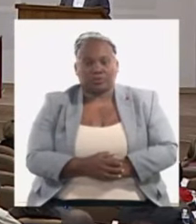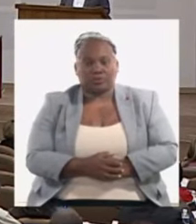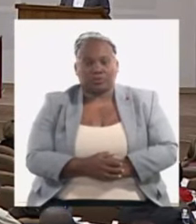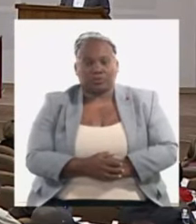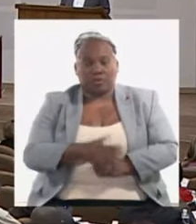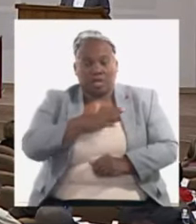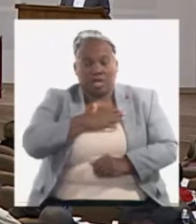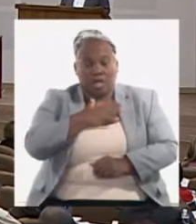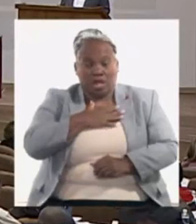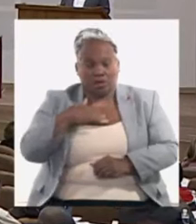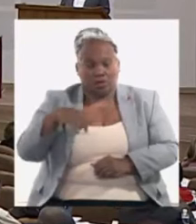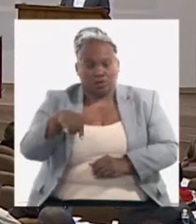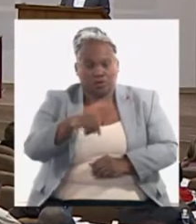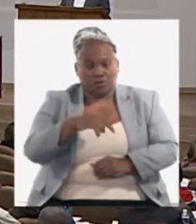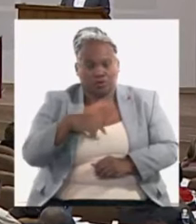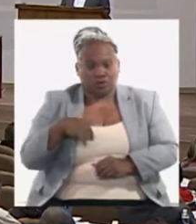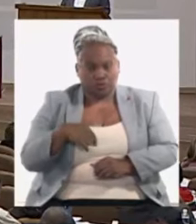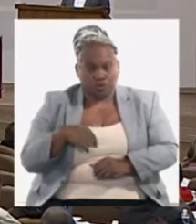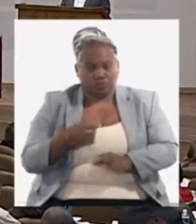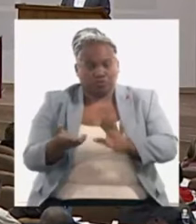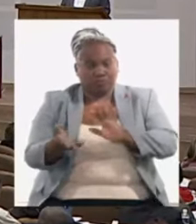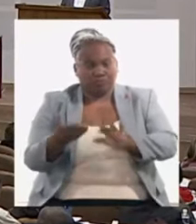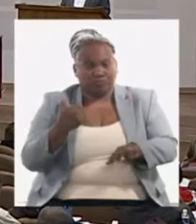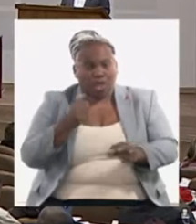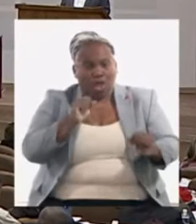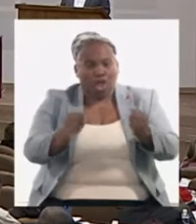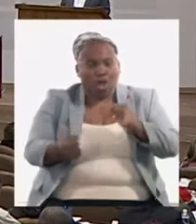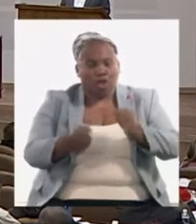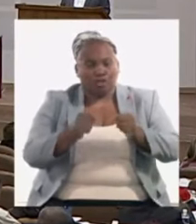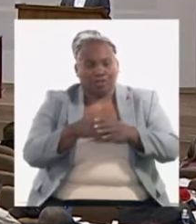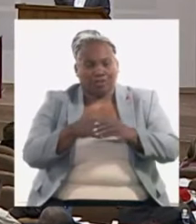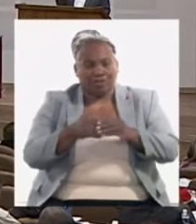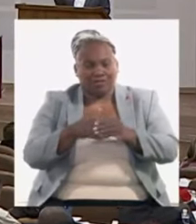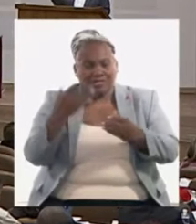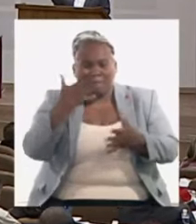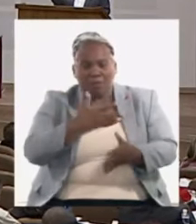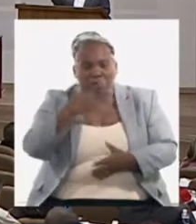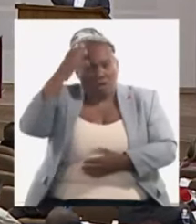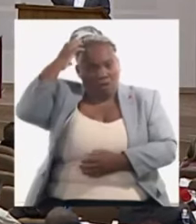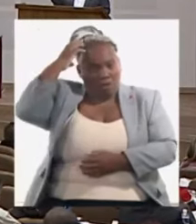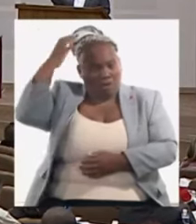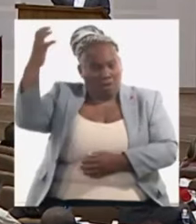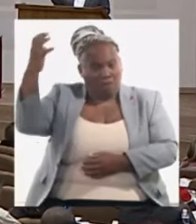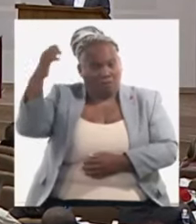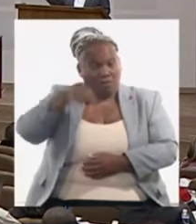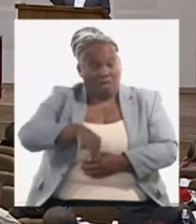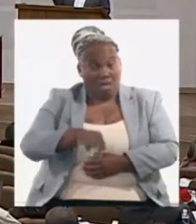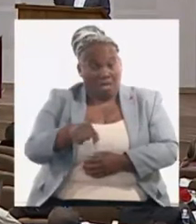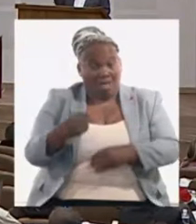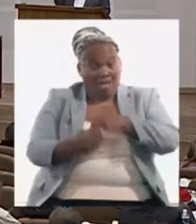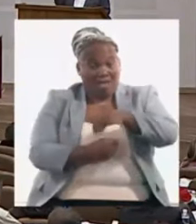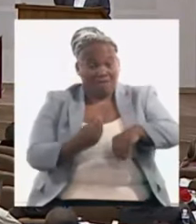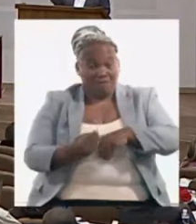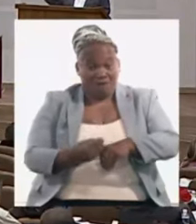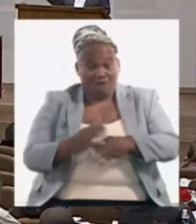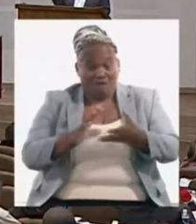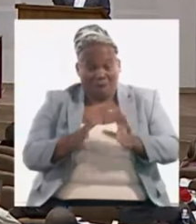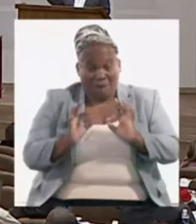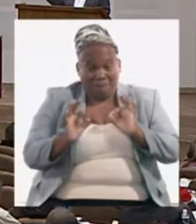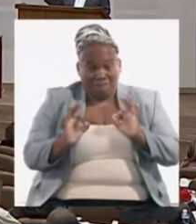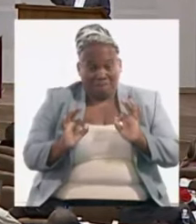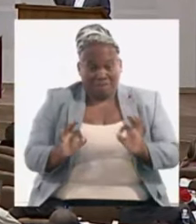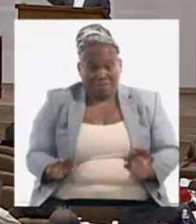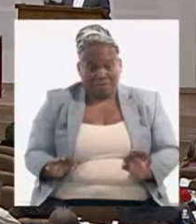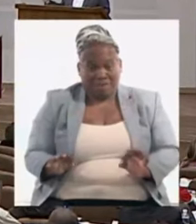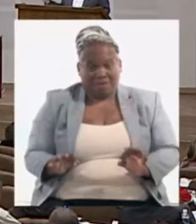nosotros tenemos que recuperar la gestión y el control de las divisas por el Estado y ese tipo de cambio en mercado ilegal además de